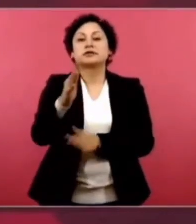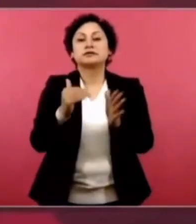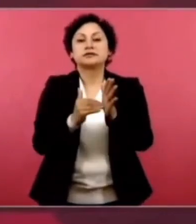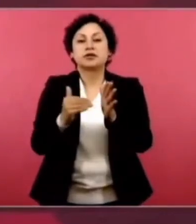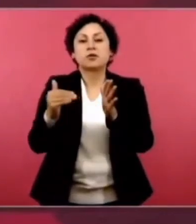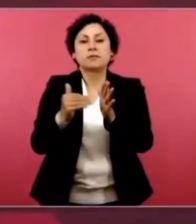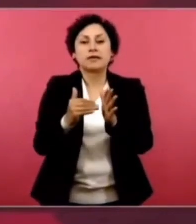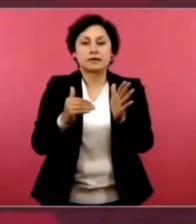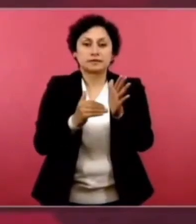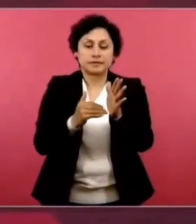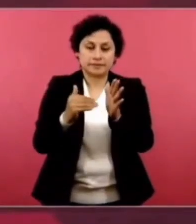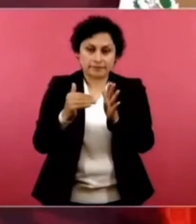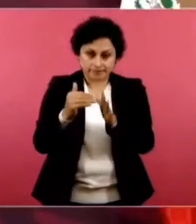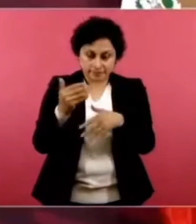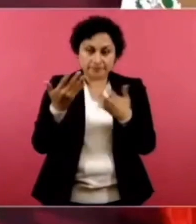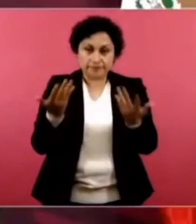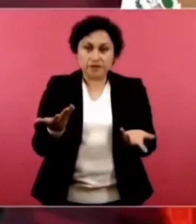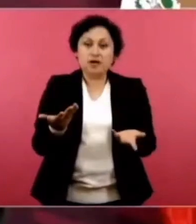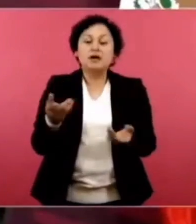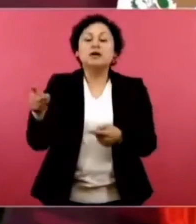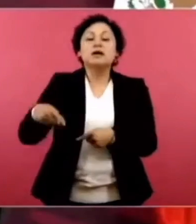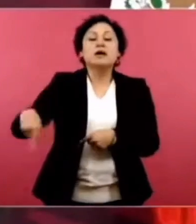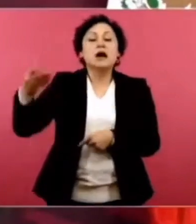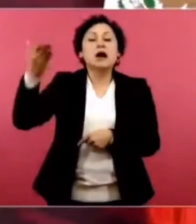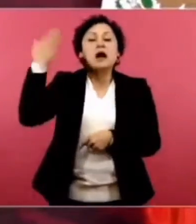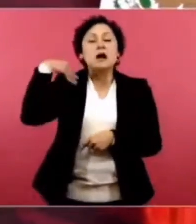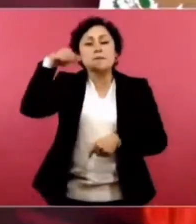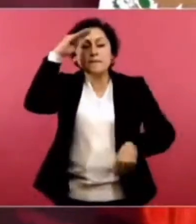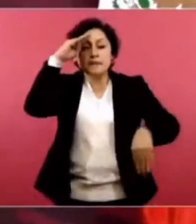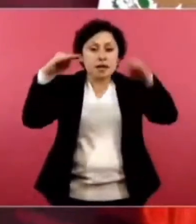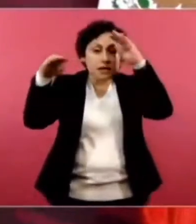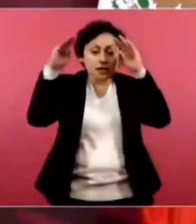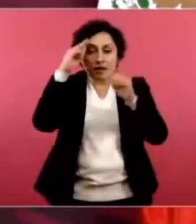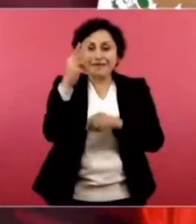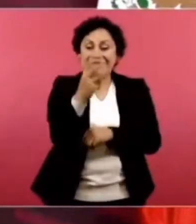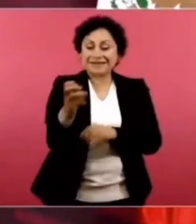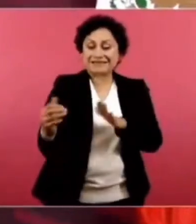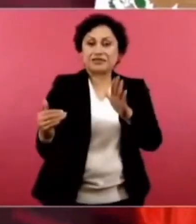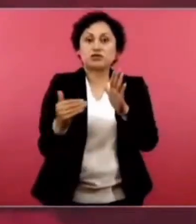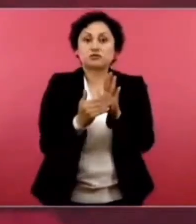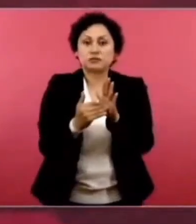mil que tenían estimado. ¿Cuánto nos ahorramos?